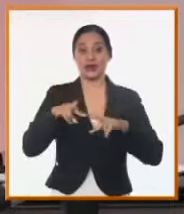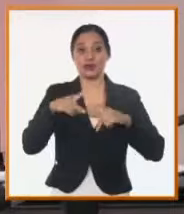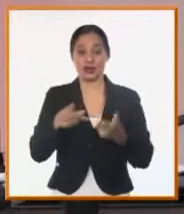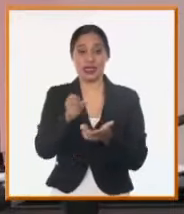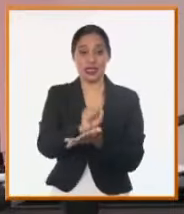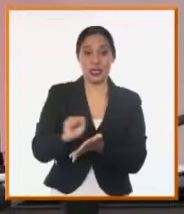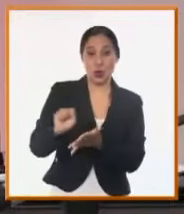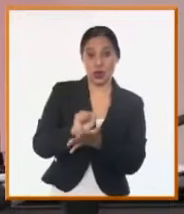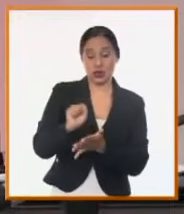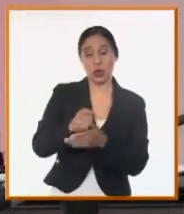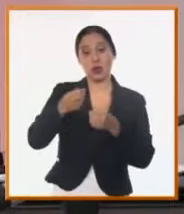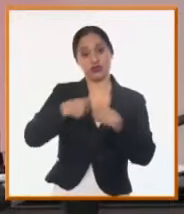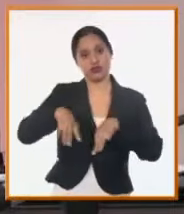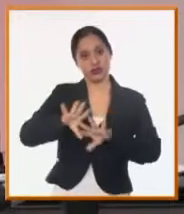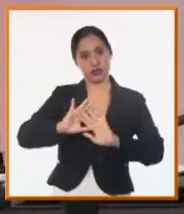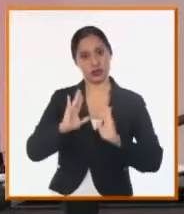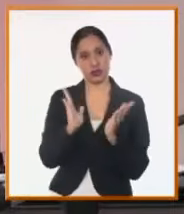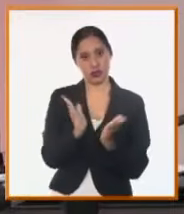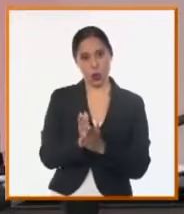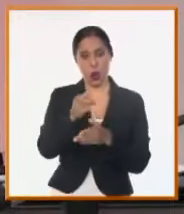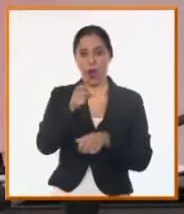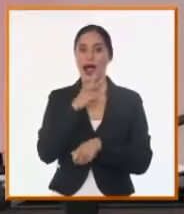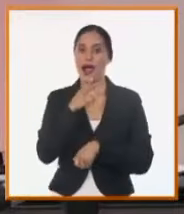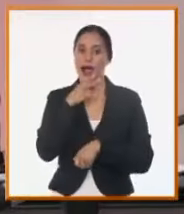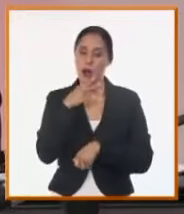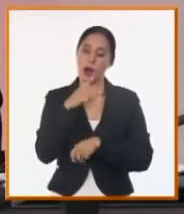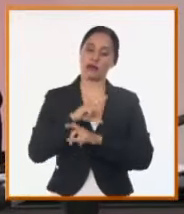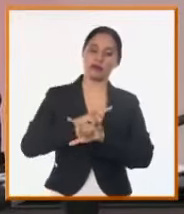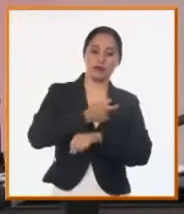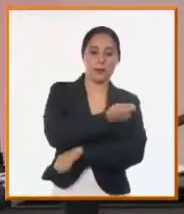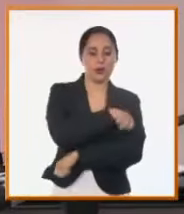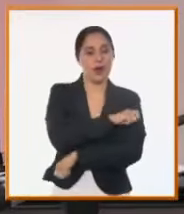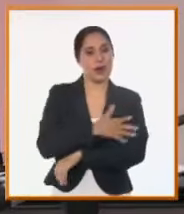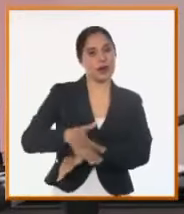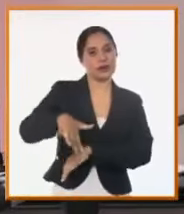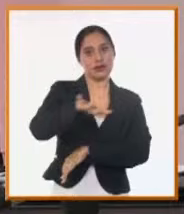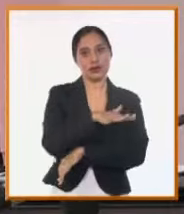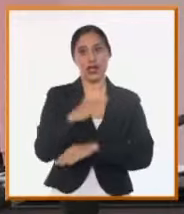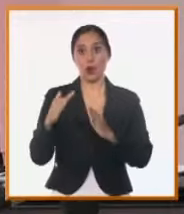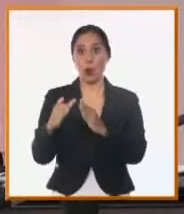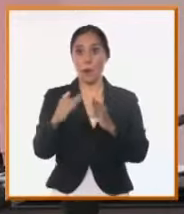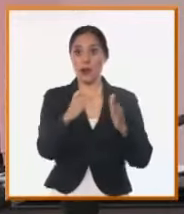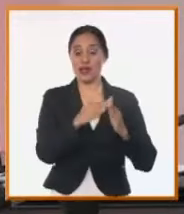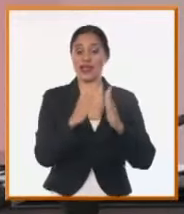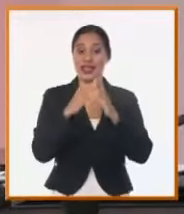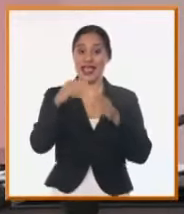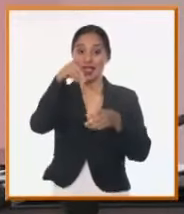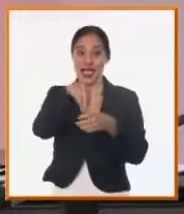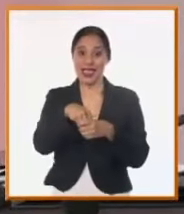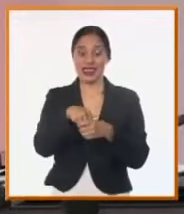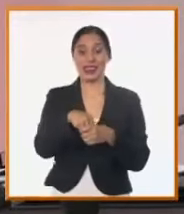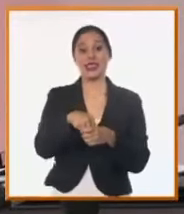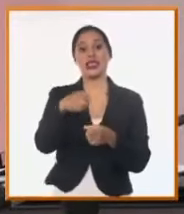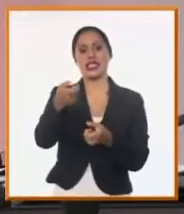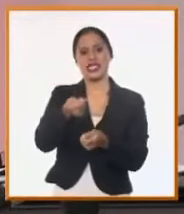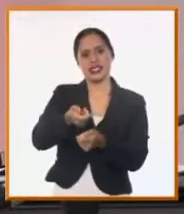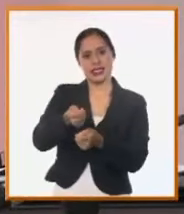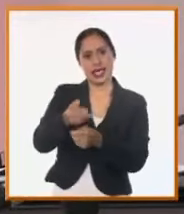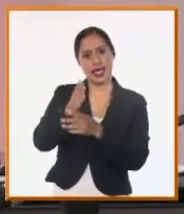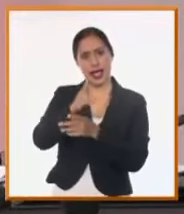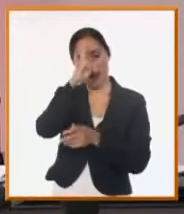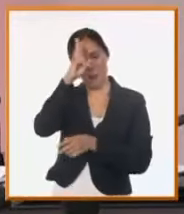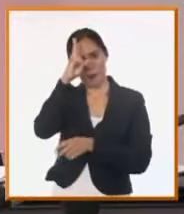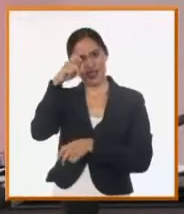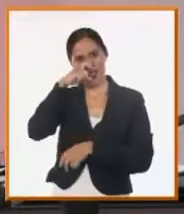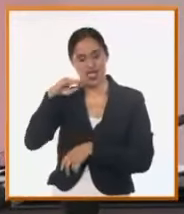la población en Pinar es un tema altamente sensible. Vive en una zona aledaña al hospital pediátrico Pepe Portilla y ya hace 17